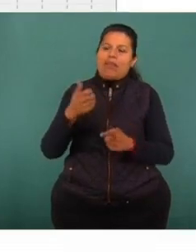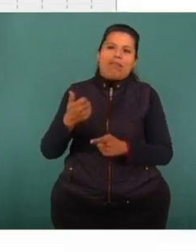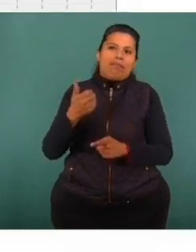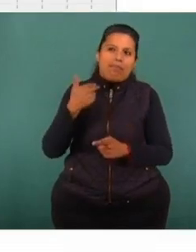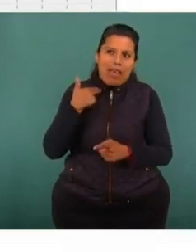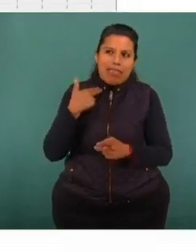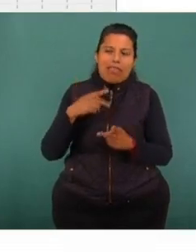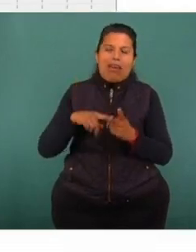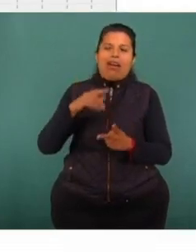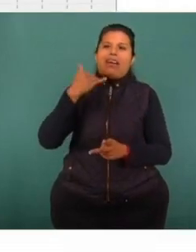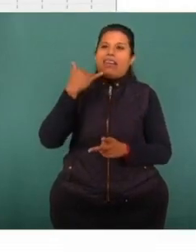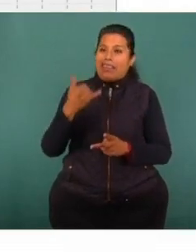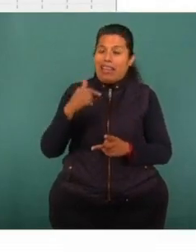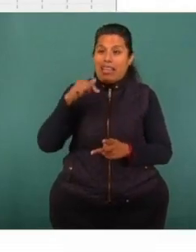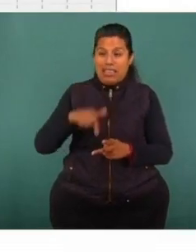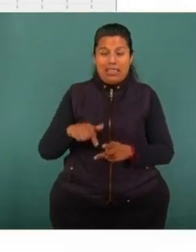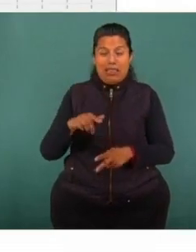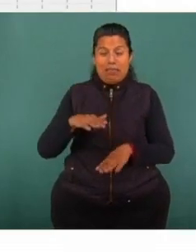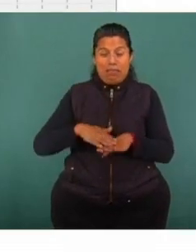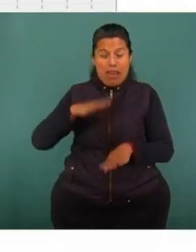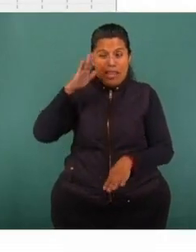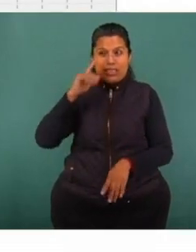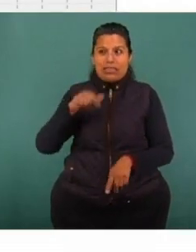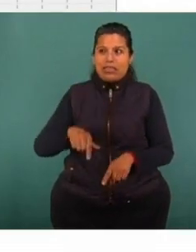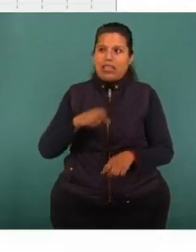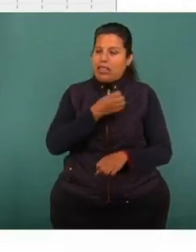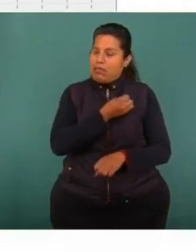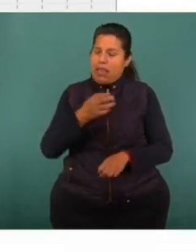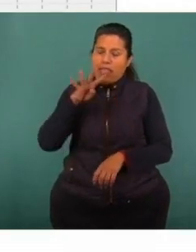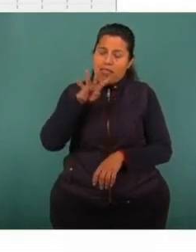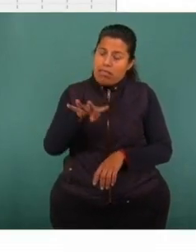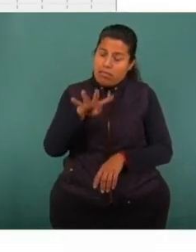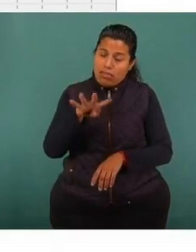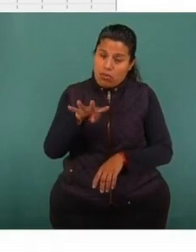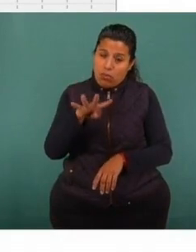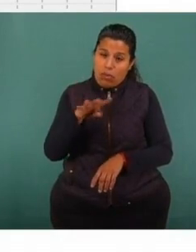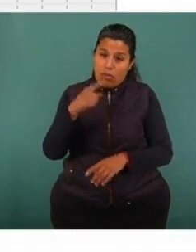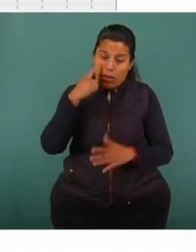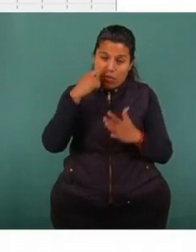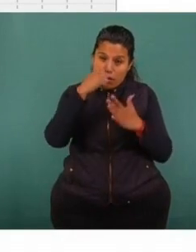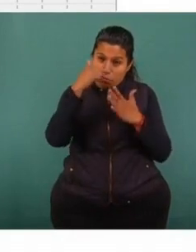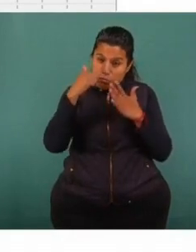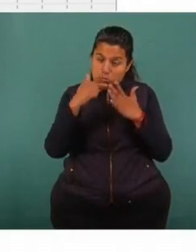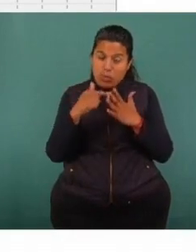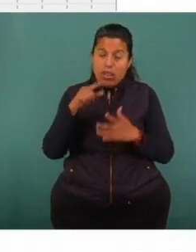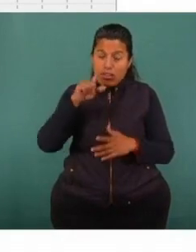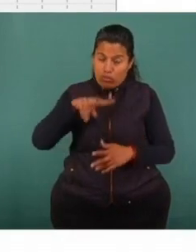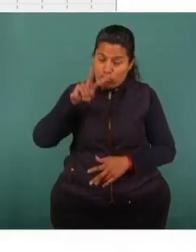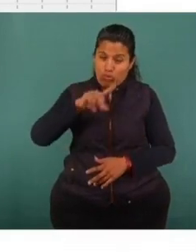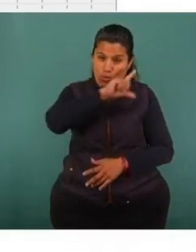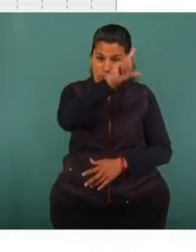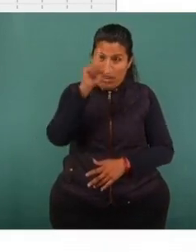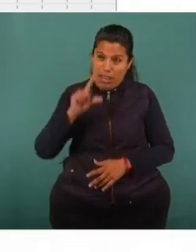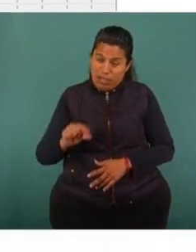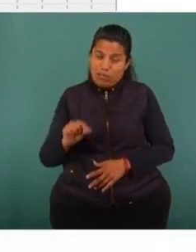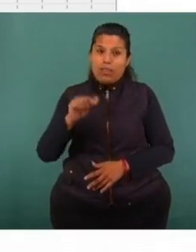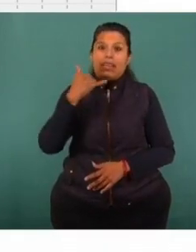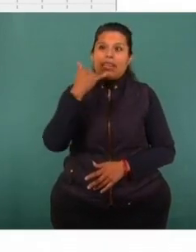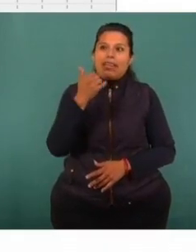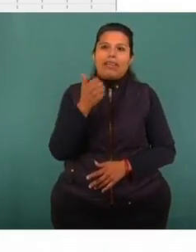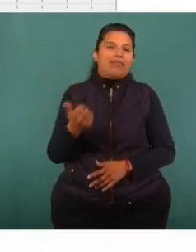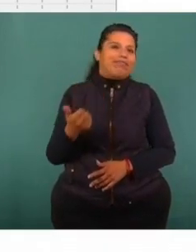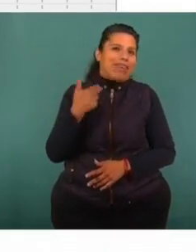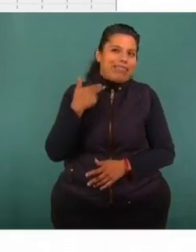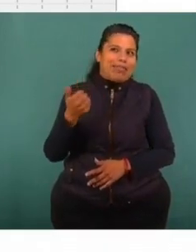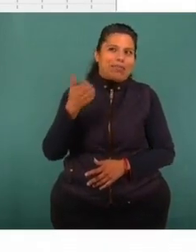federativa, ocupa la clasificación número 19, en lo que se refiere a la media nacional. Y en homicidio de